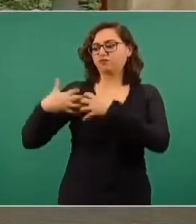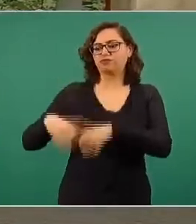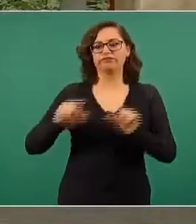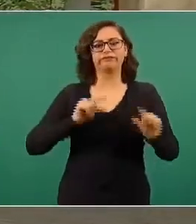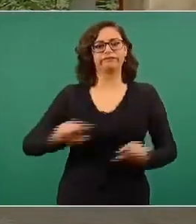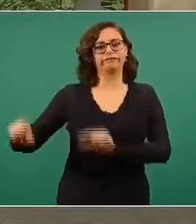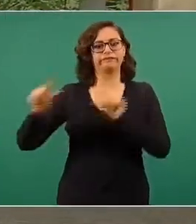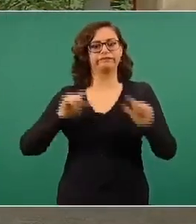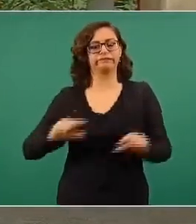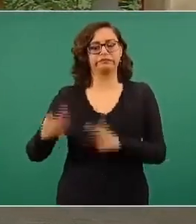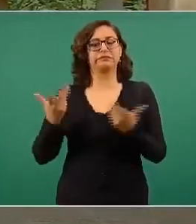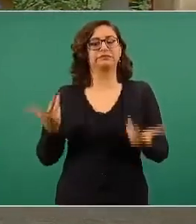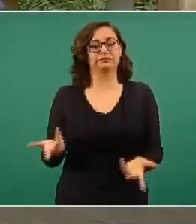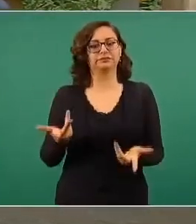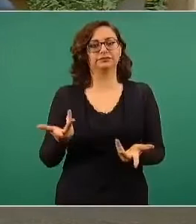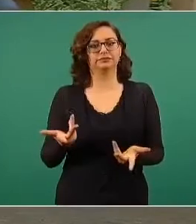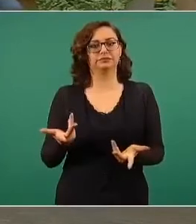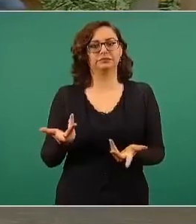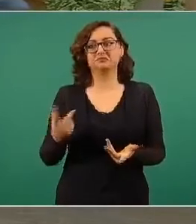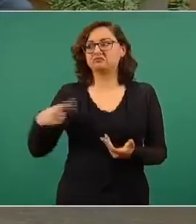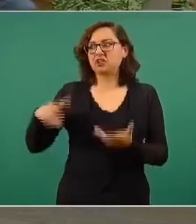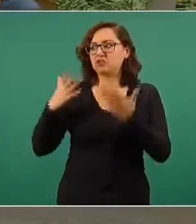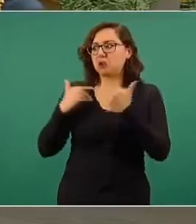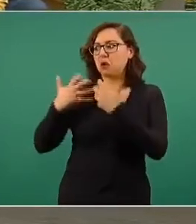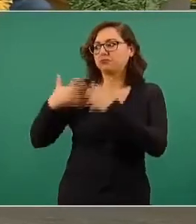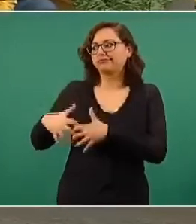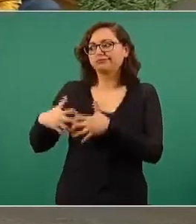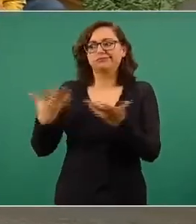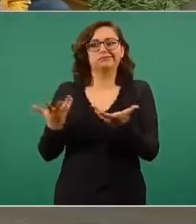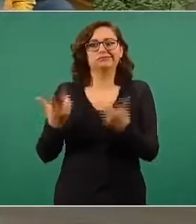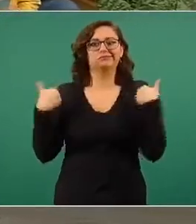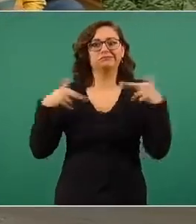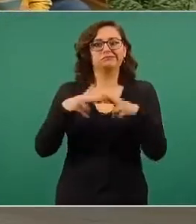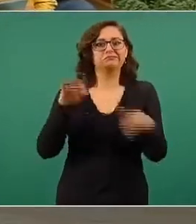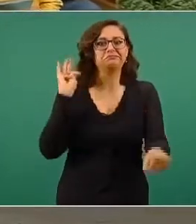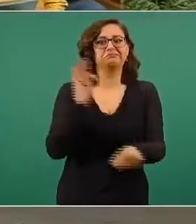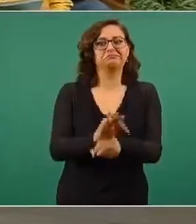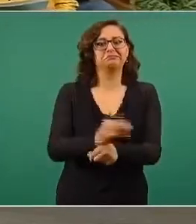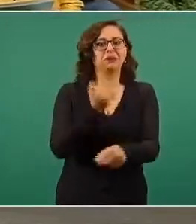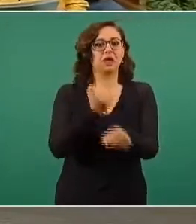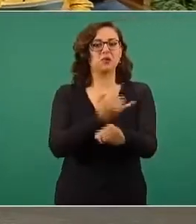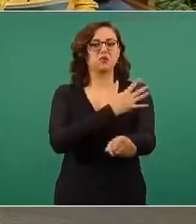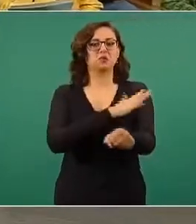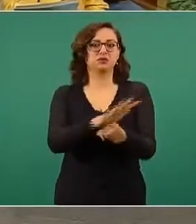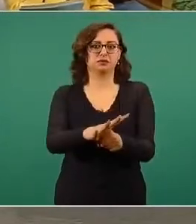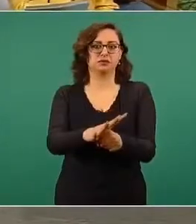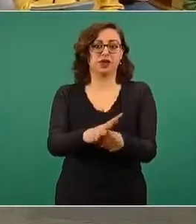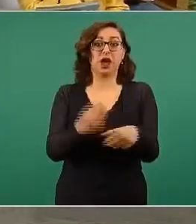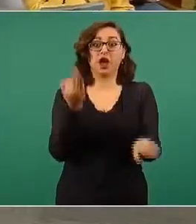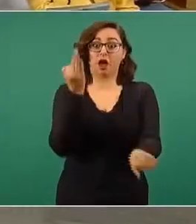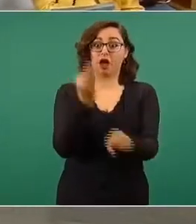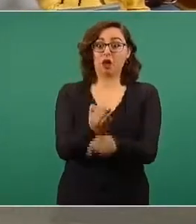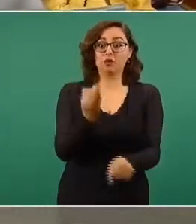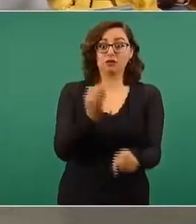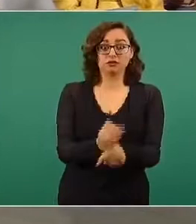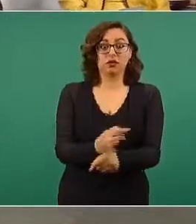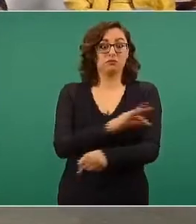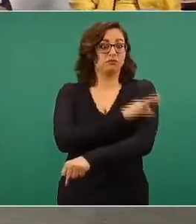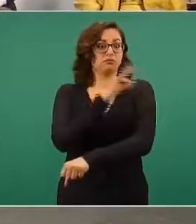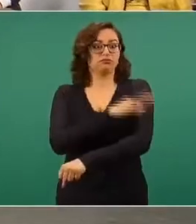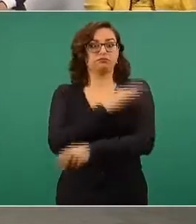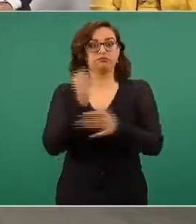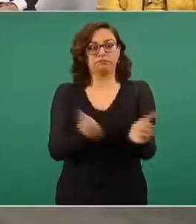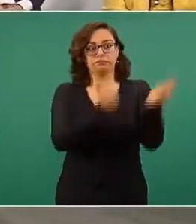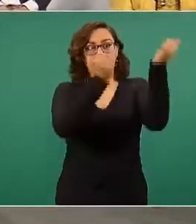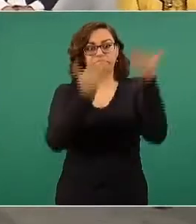para proteger a maestros se está envasando en México. Esto lo hicimos